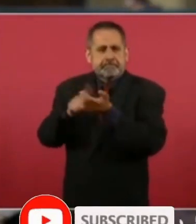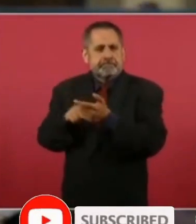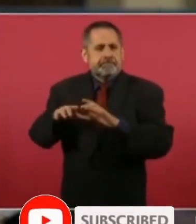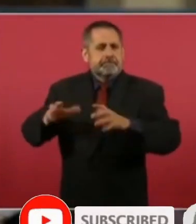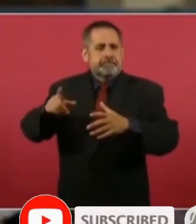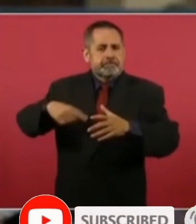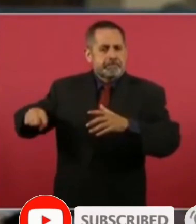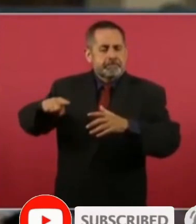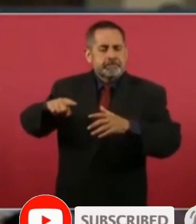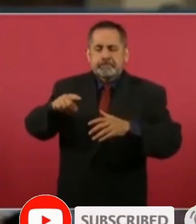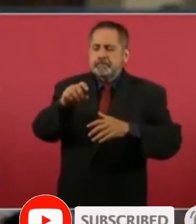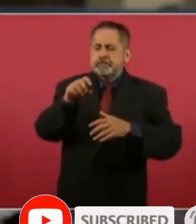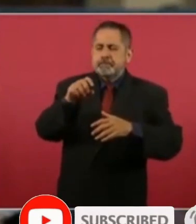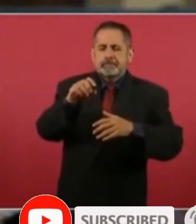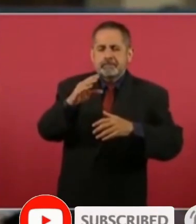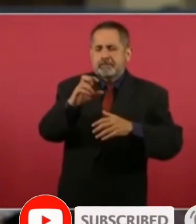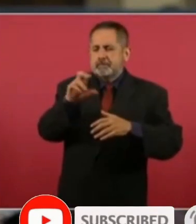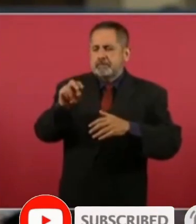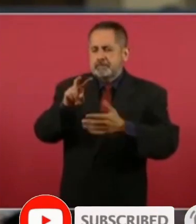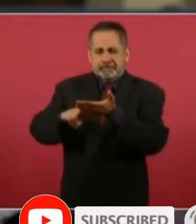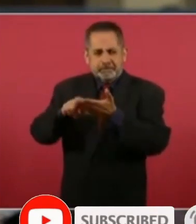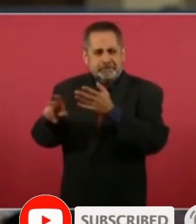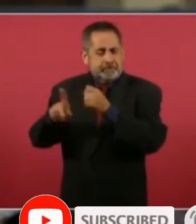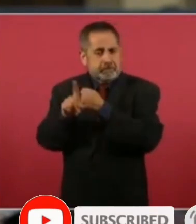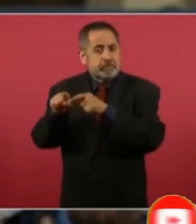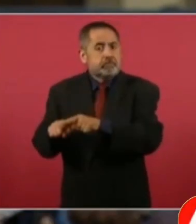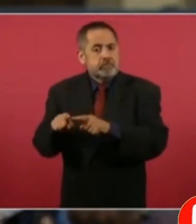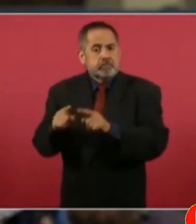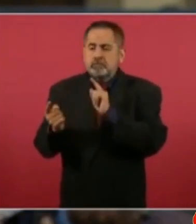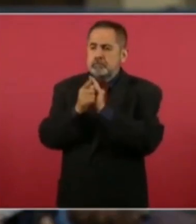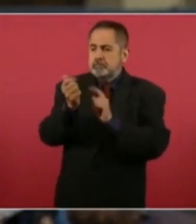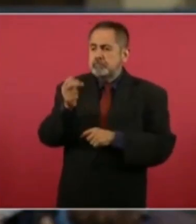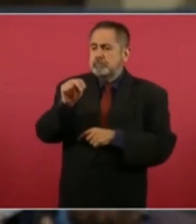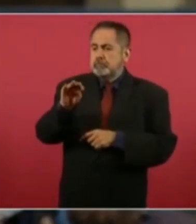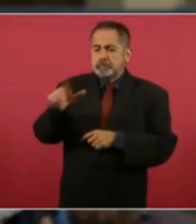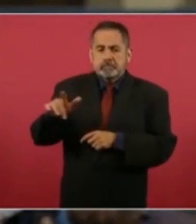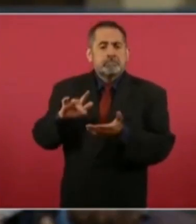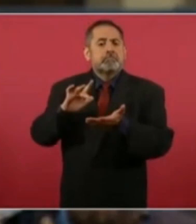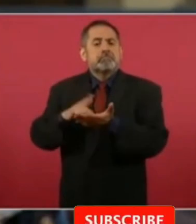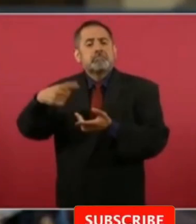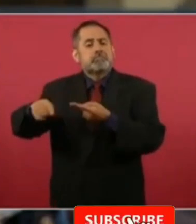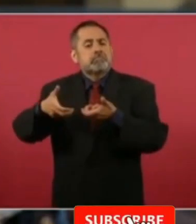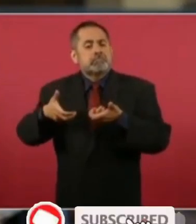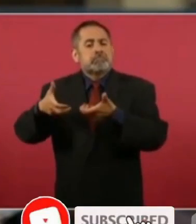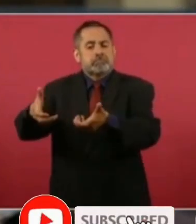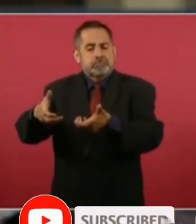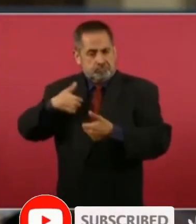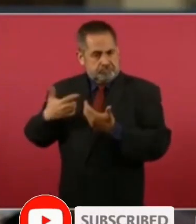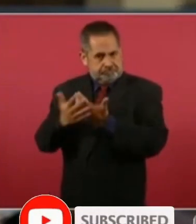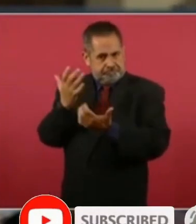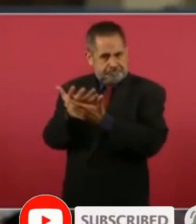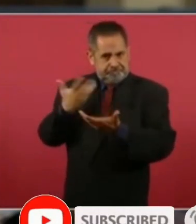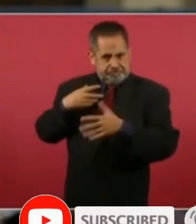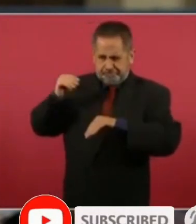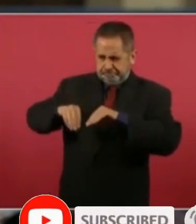la señal. Pero ahí en San Miguel me lo encontré y me dijo, gracias a los caminos que nosotros hemos hecho,